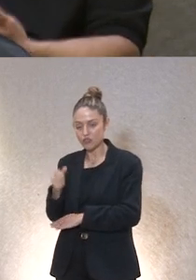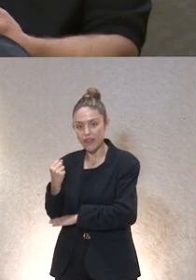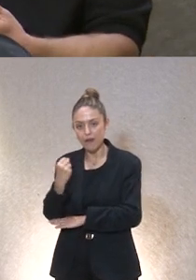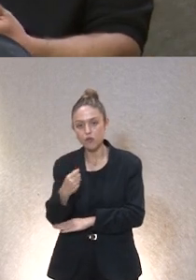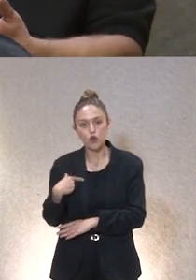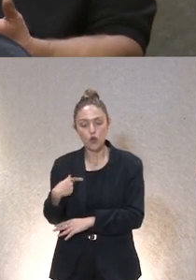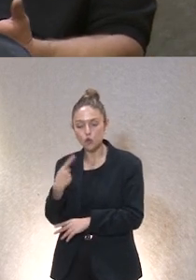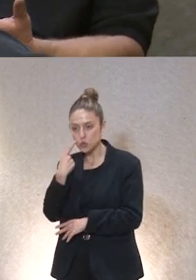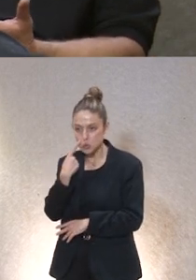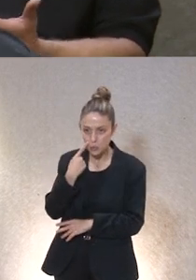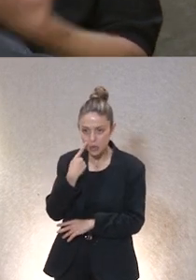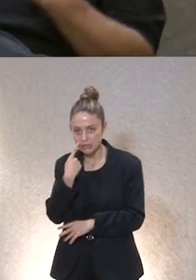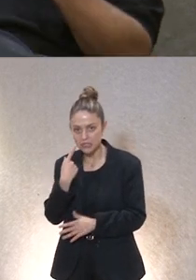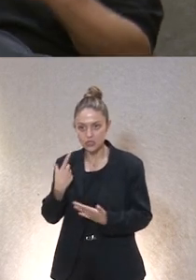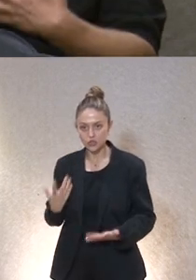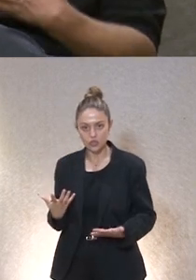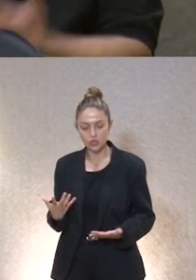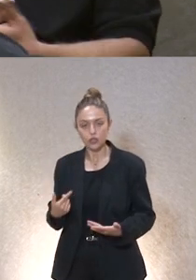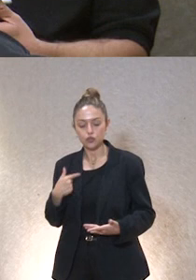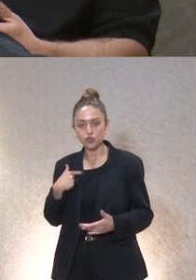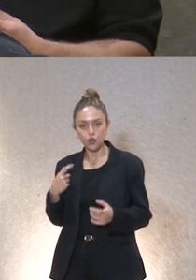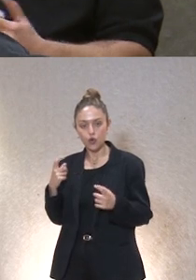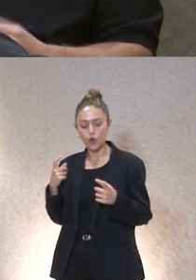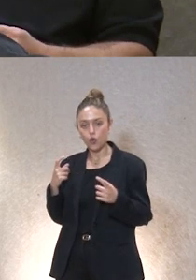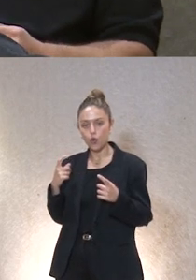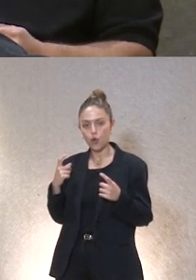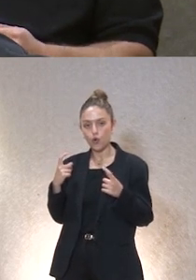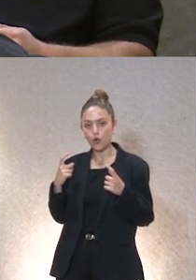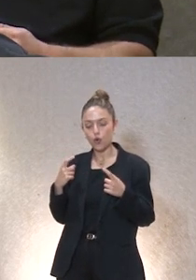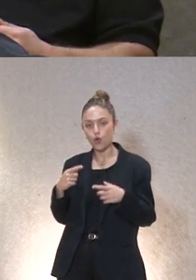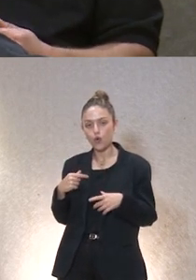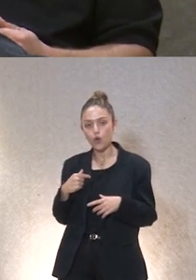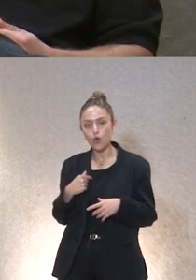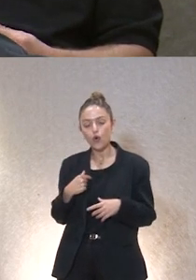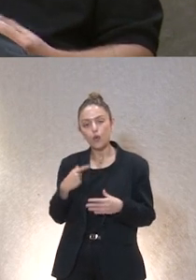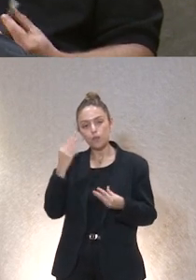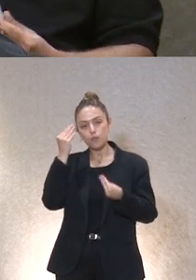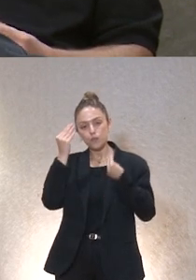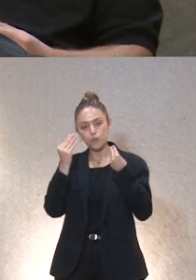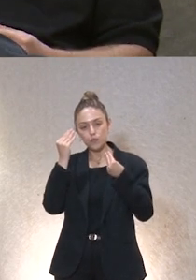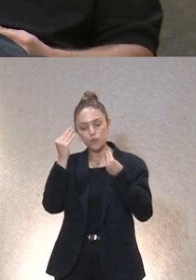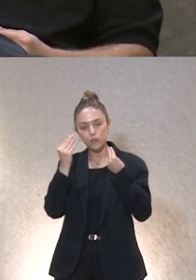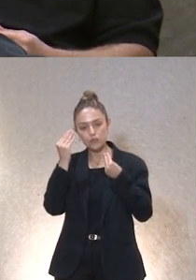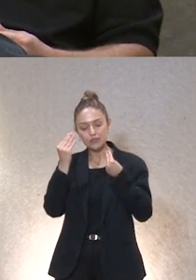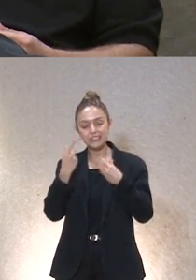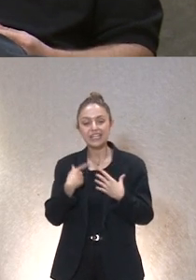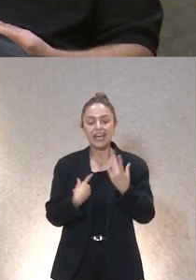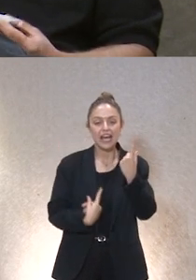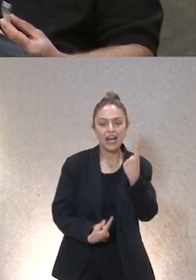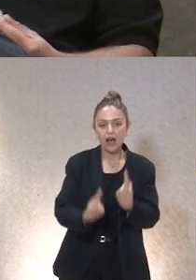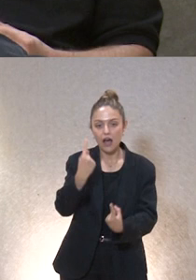no lo digo pensando no voy a intentar tener esa conducta lo digo pensando en la idea de que a lo mejor alguna vez